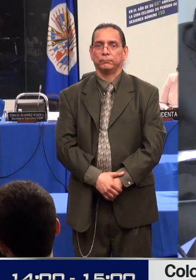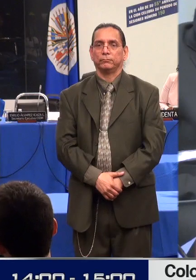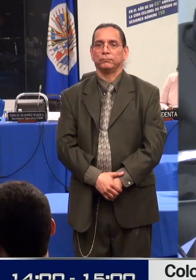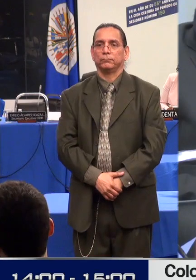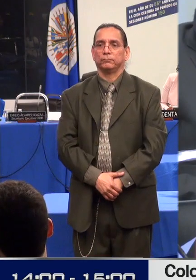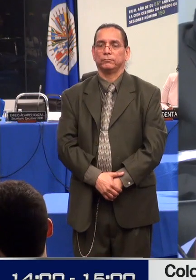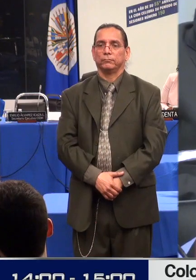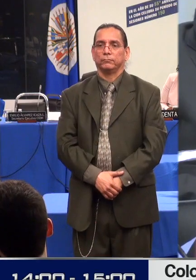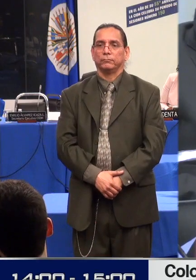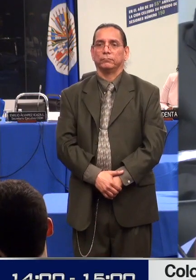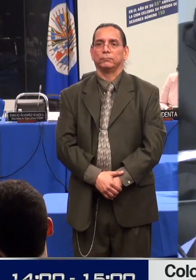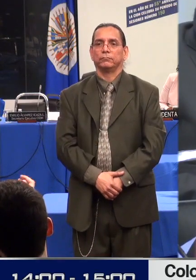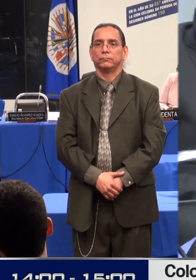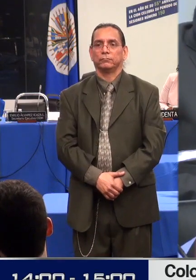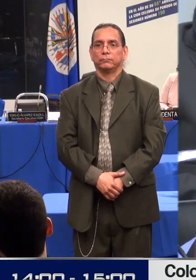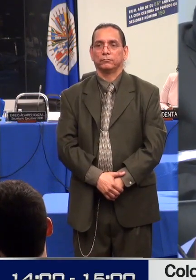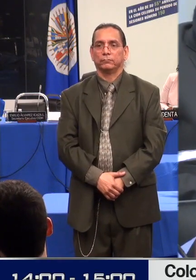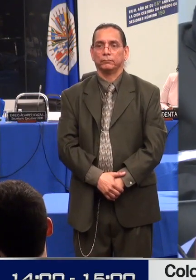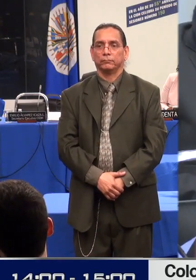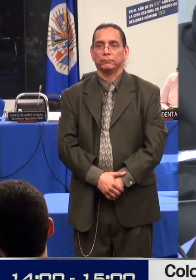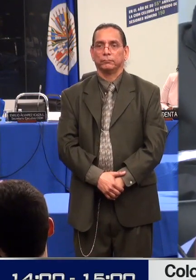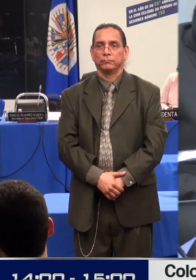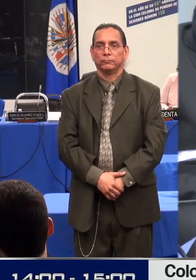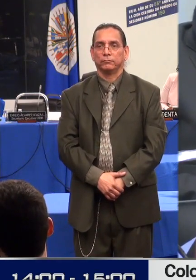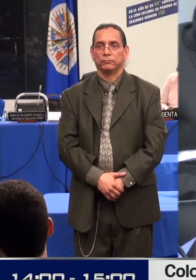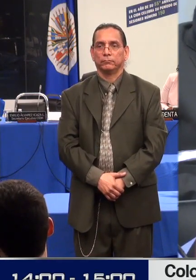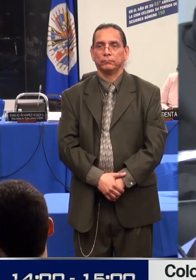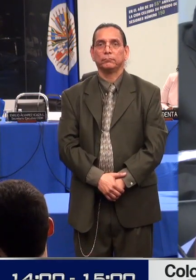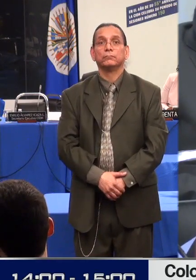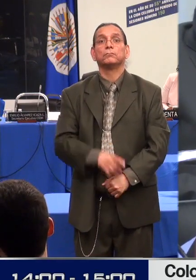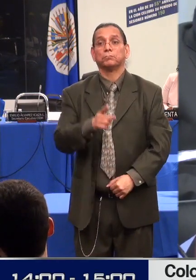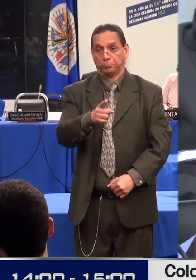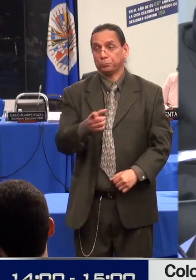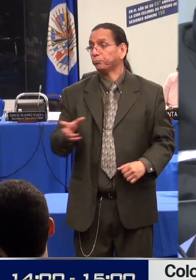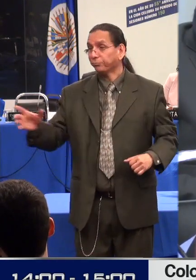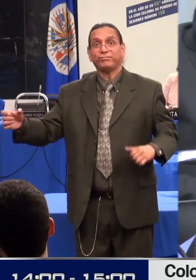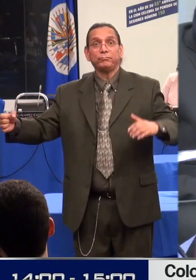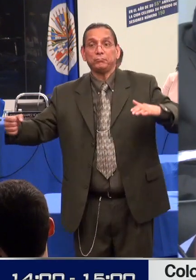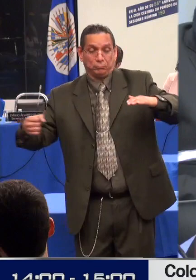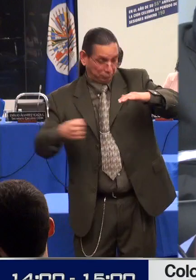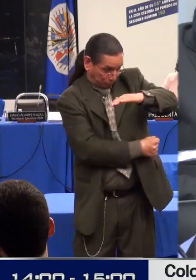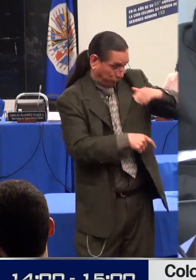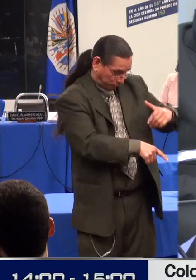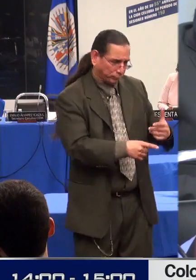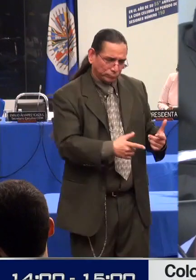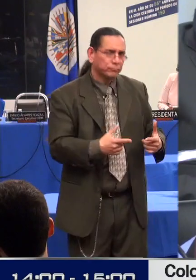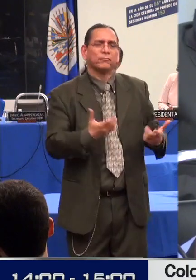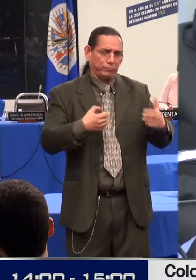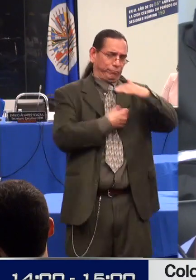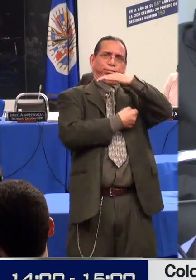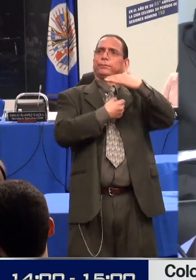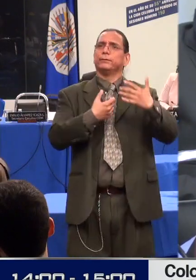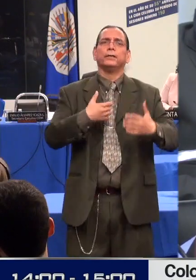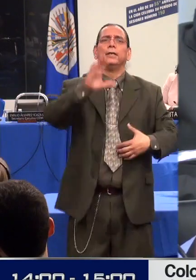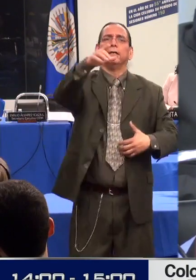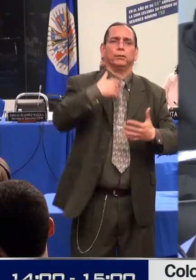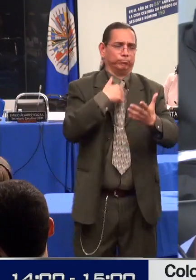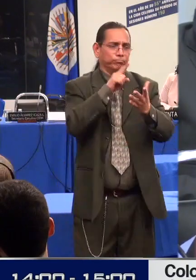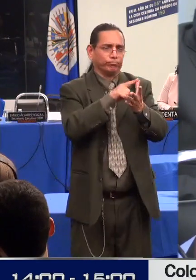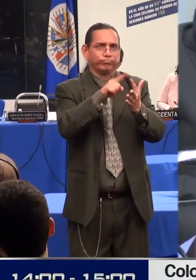concepto pericial que haga un psiquiatra forense del Instituto de Medicina Legal a quien solicite que evalúe las habilidades de la persona